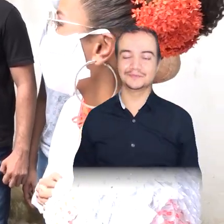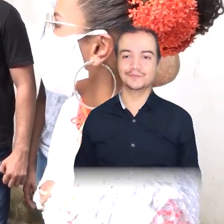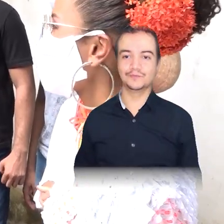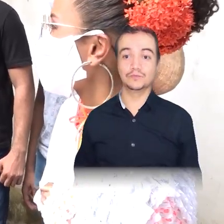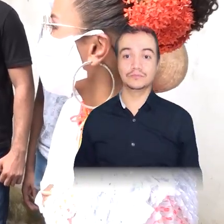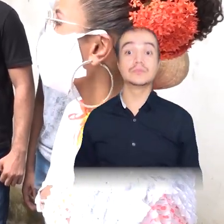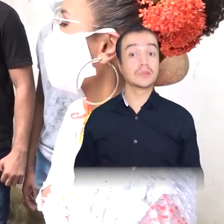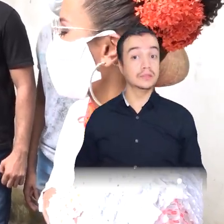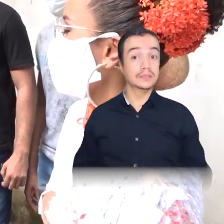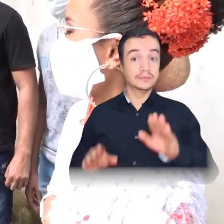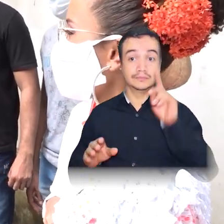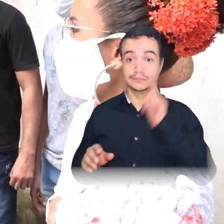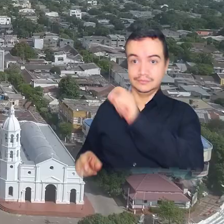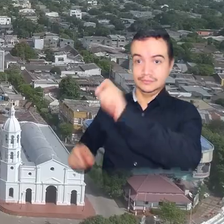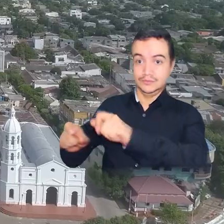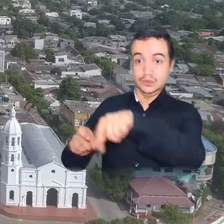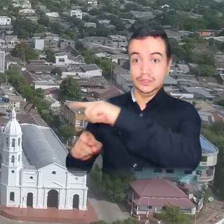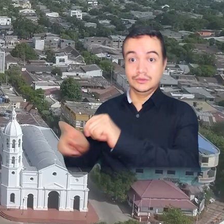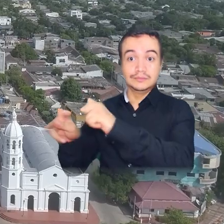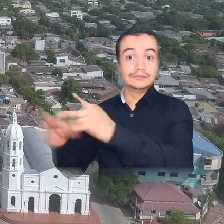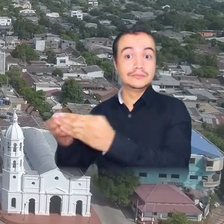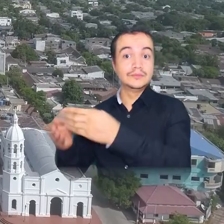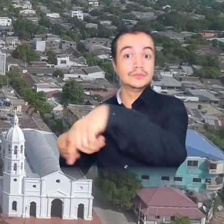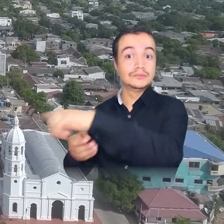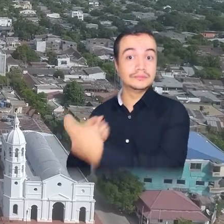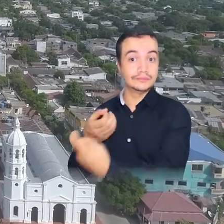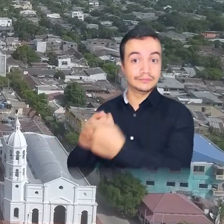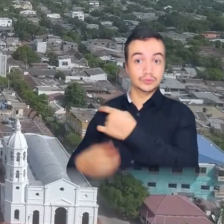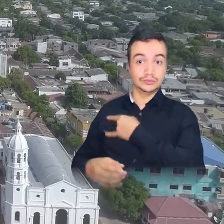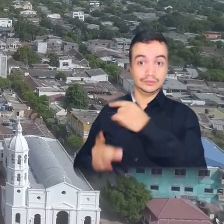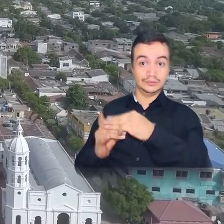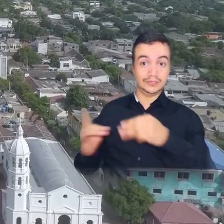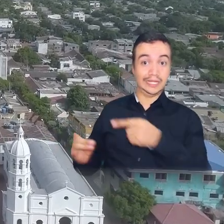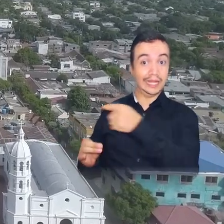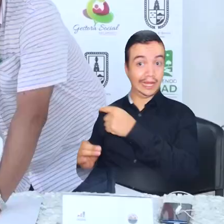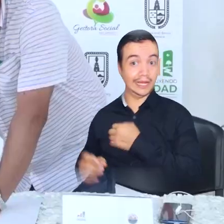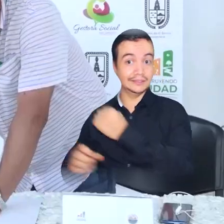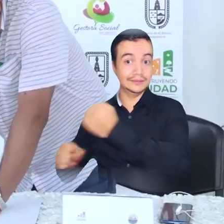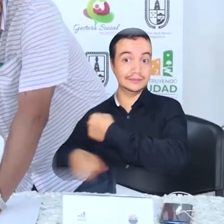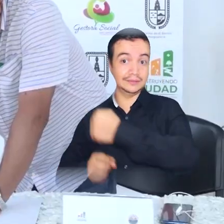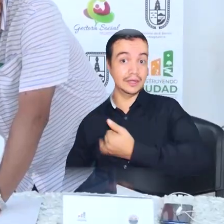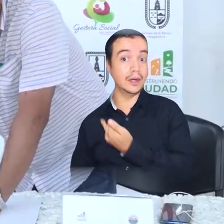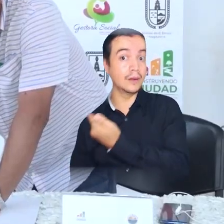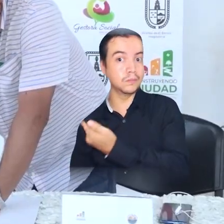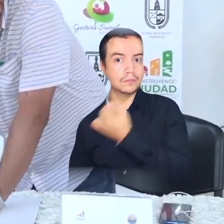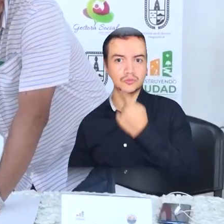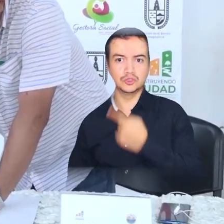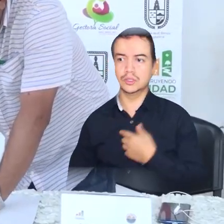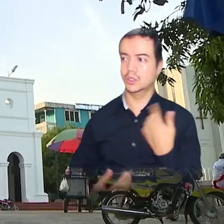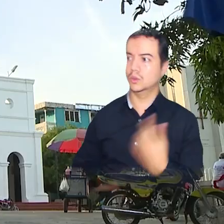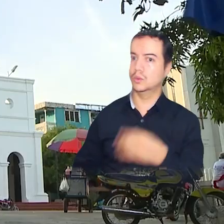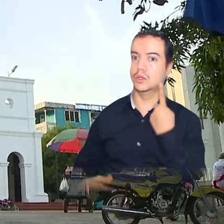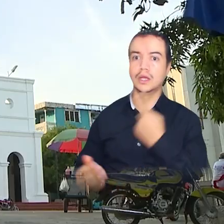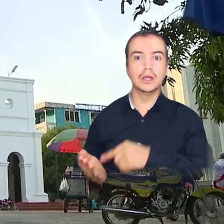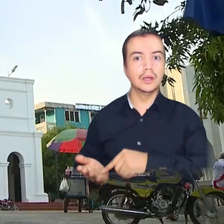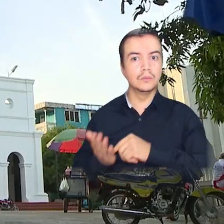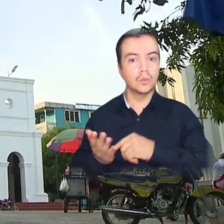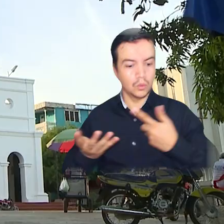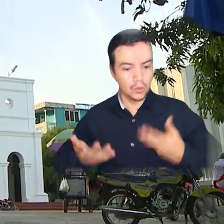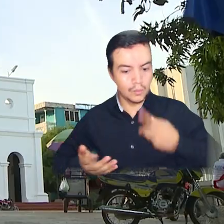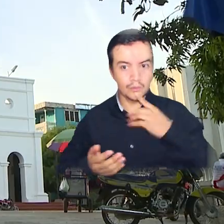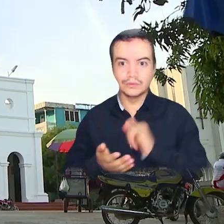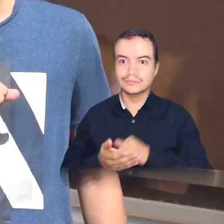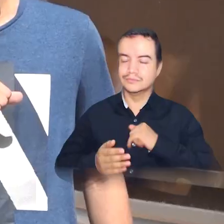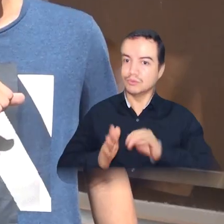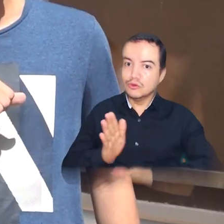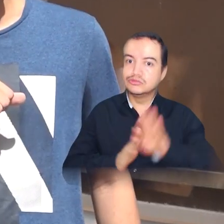los estudiantes del alma mater que son procedentes de este territorio reconocen el acuerdo como la base de impulso e iniciativas que